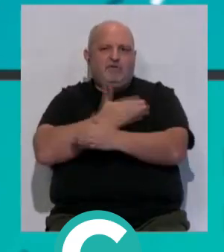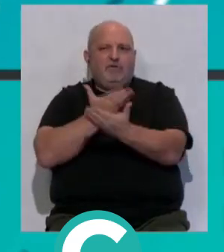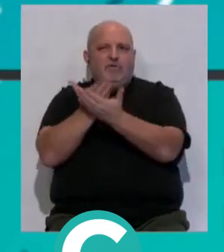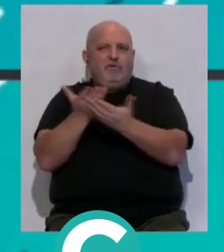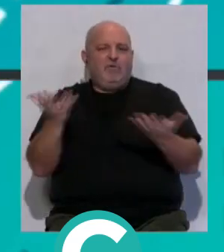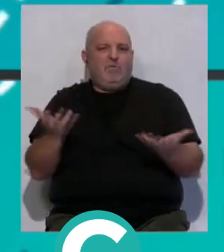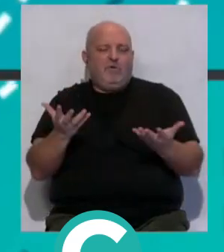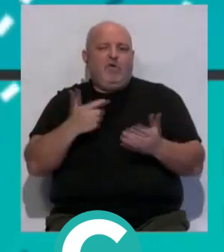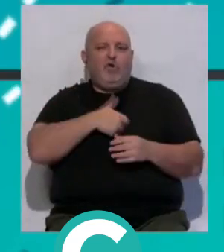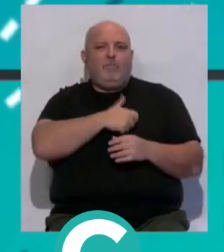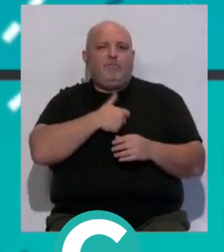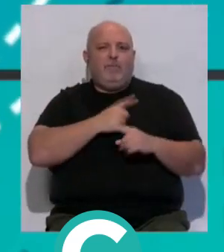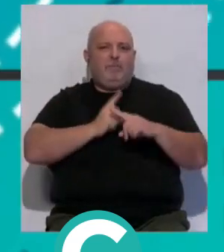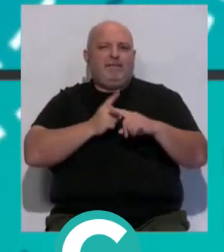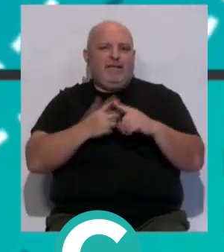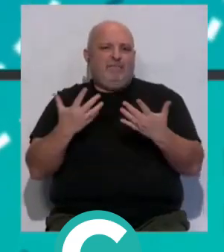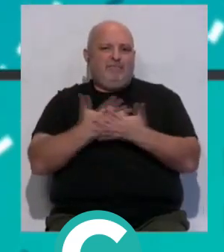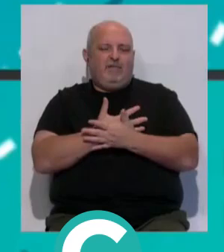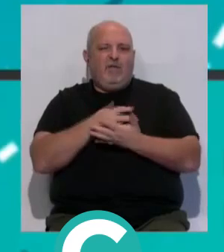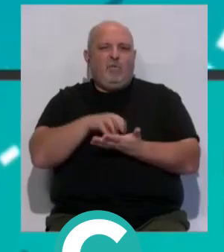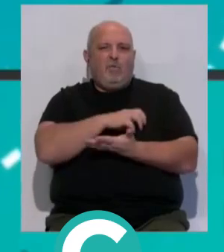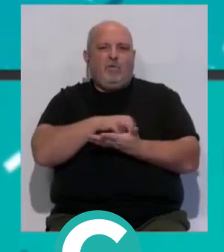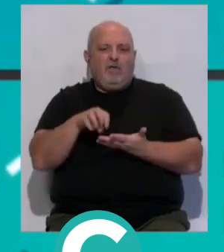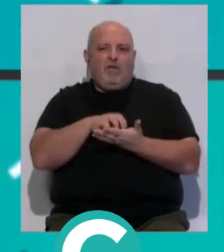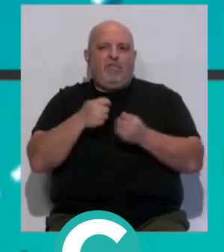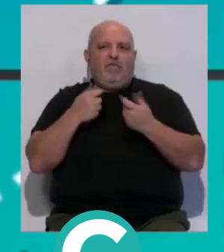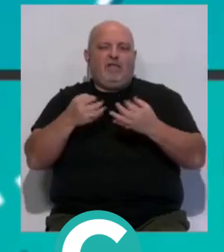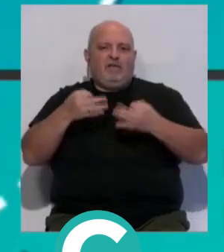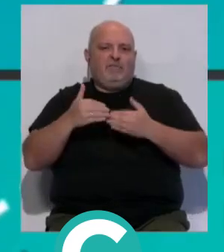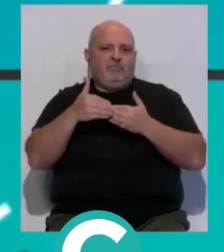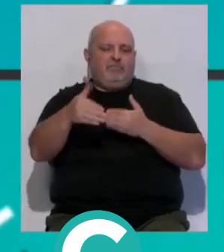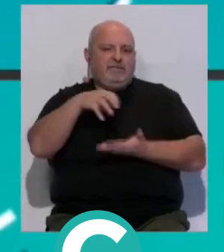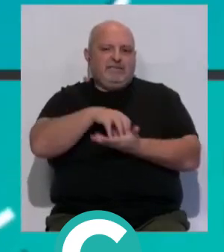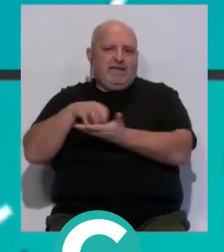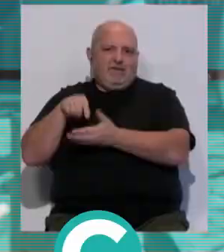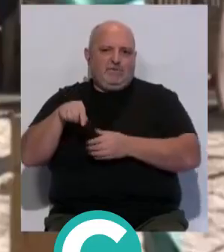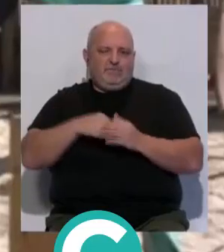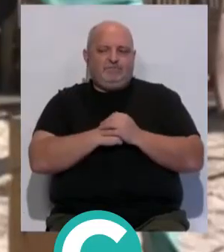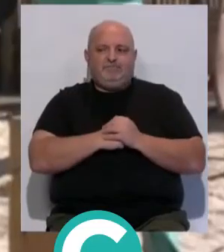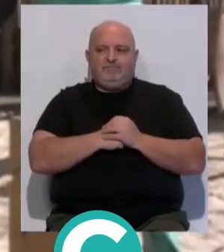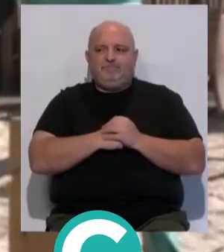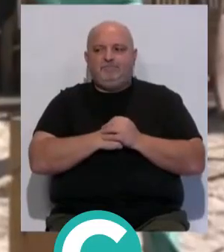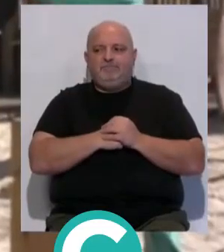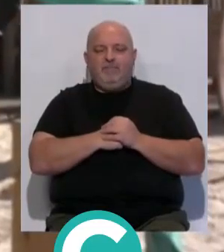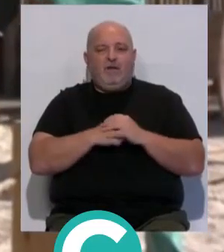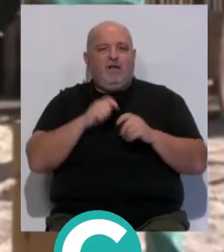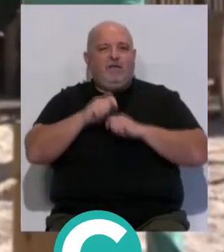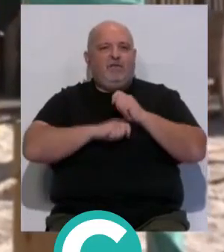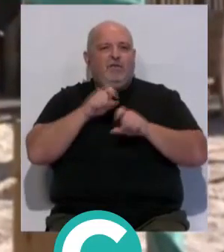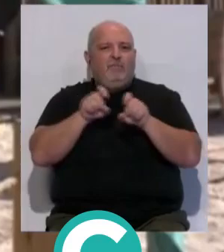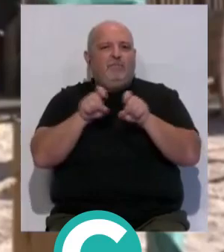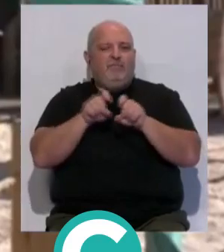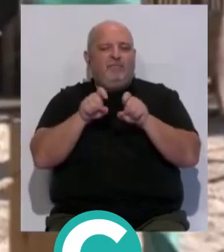Solicitan una comisión mixta que resuelva dudas y dé garantías al colectivo. La Asociación de